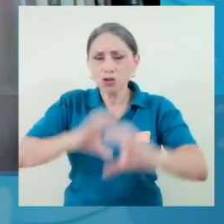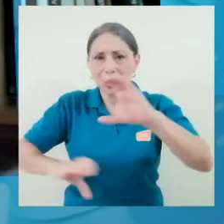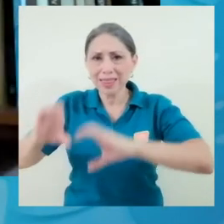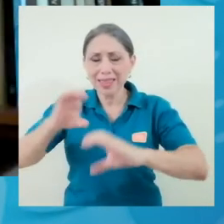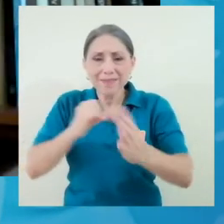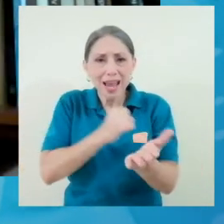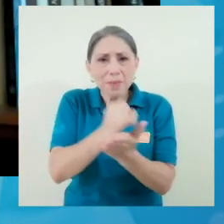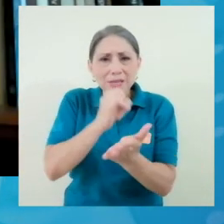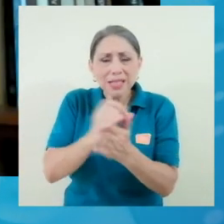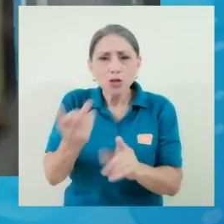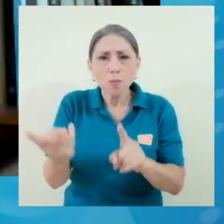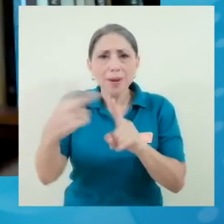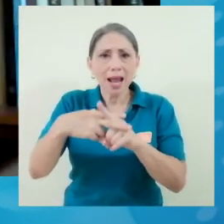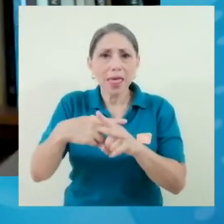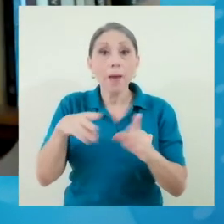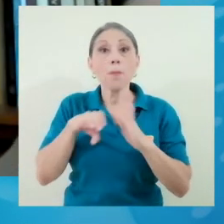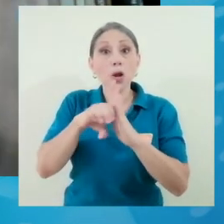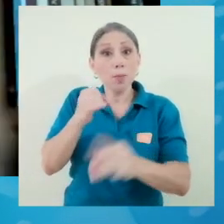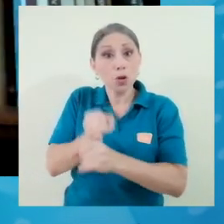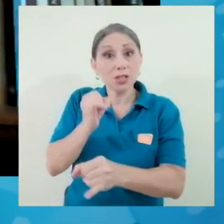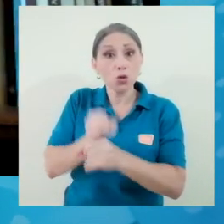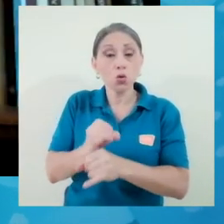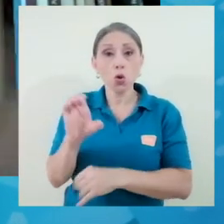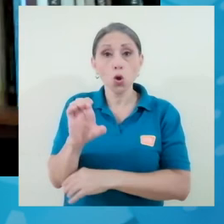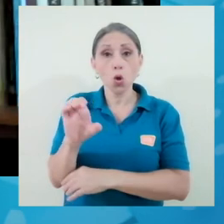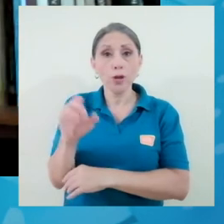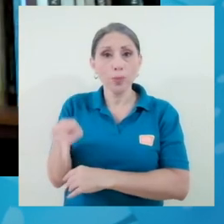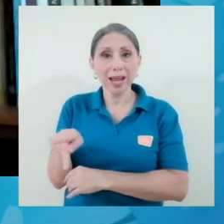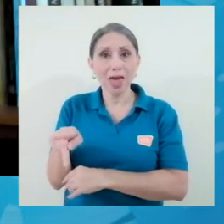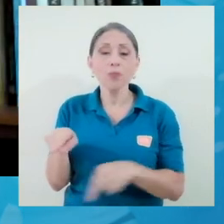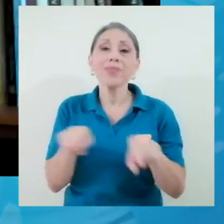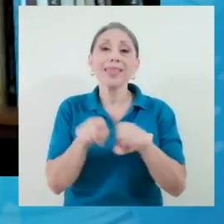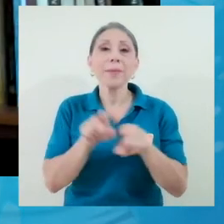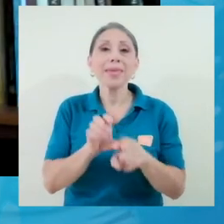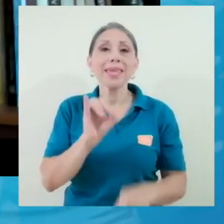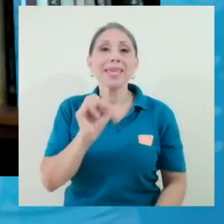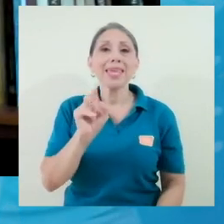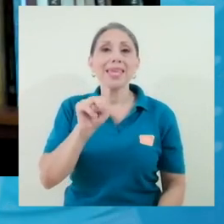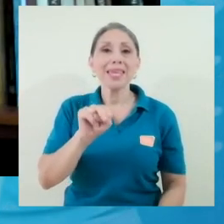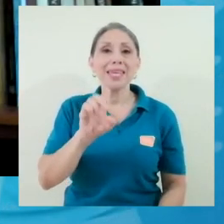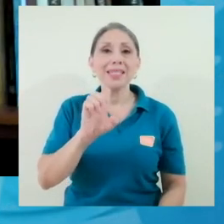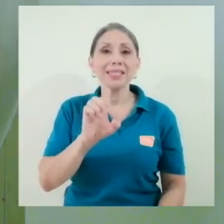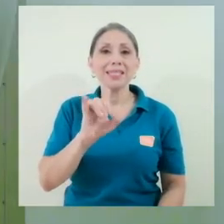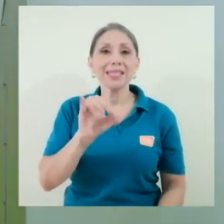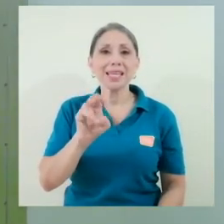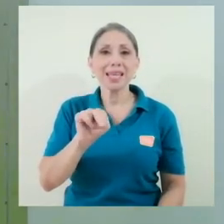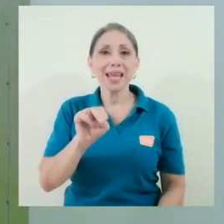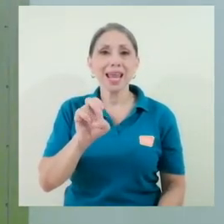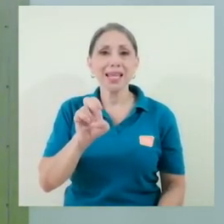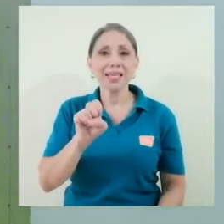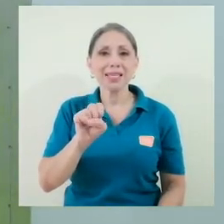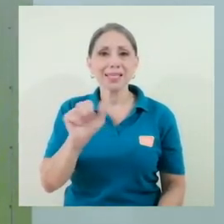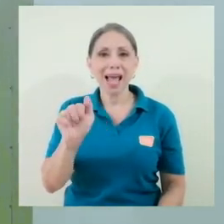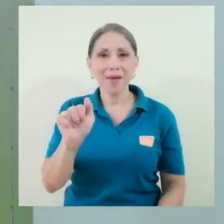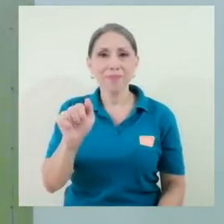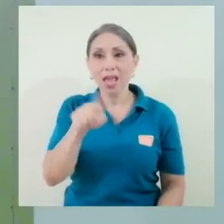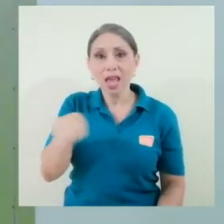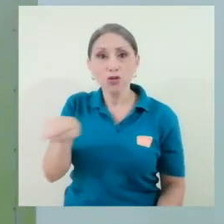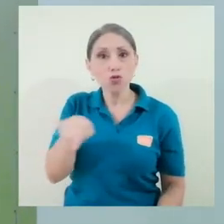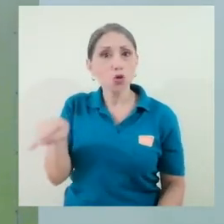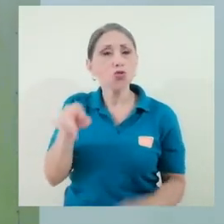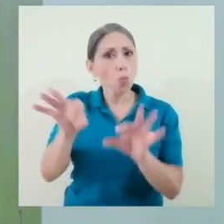el caso de Crodomiro Picado, de la inciensa, que son aliados claves en este momento de la lucha contra la pandemia. Y son instituciones